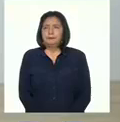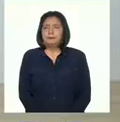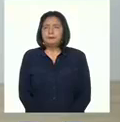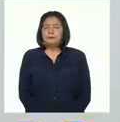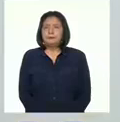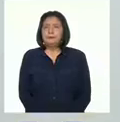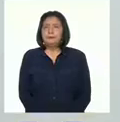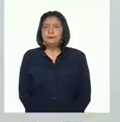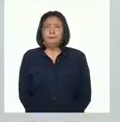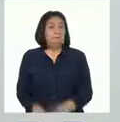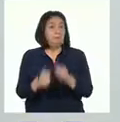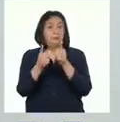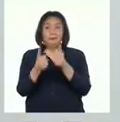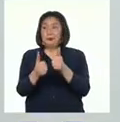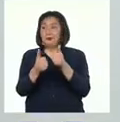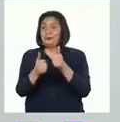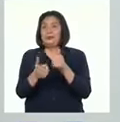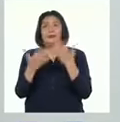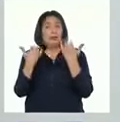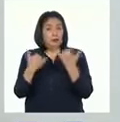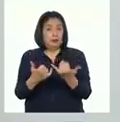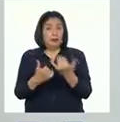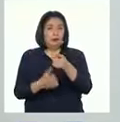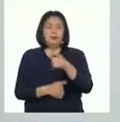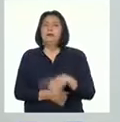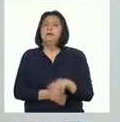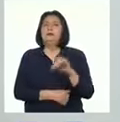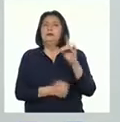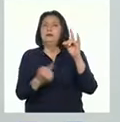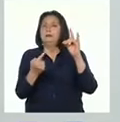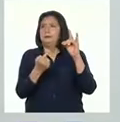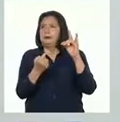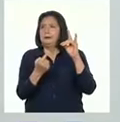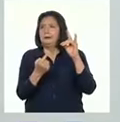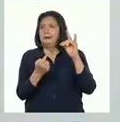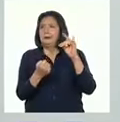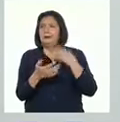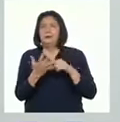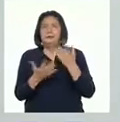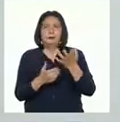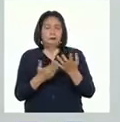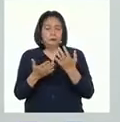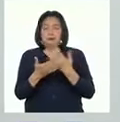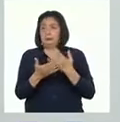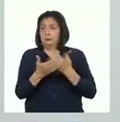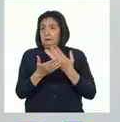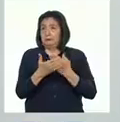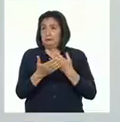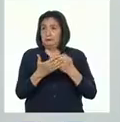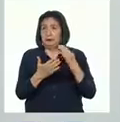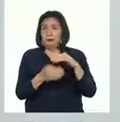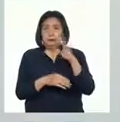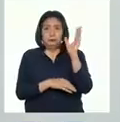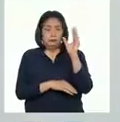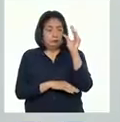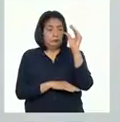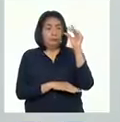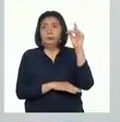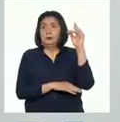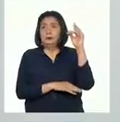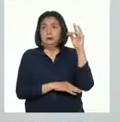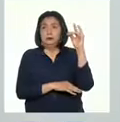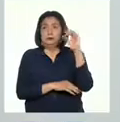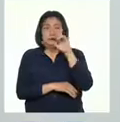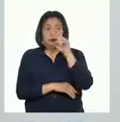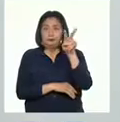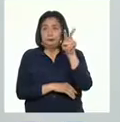alas al pecho. ¡Muy bien! Ahora vamos con la vicuña. Voy a sacar mi mano derecha, formando así una vicuña.